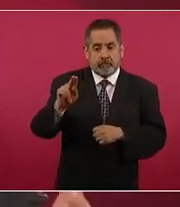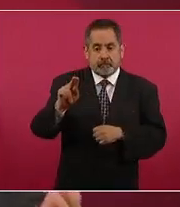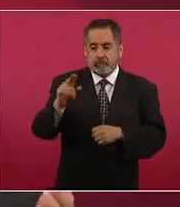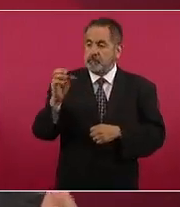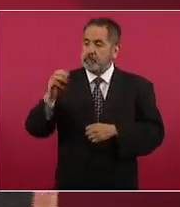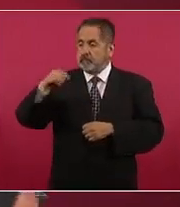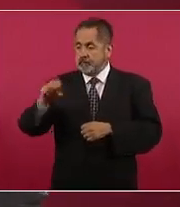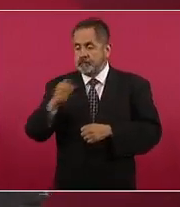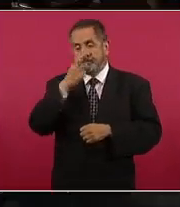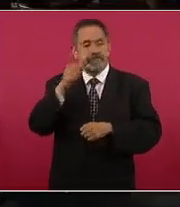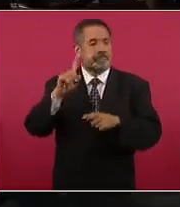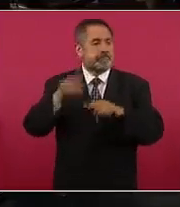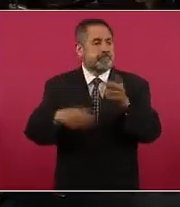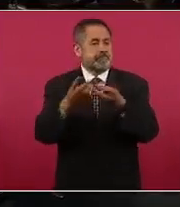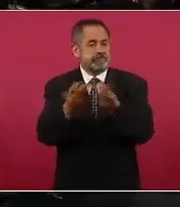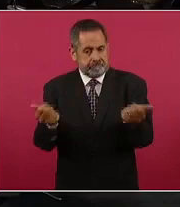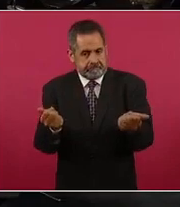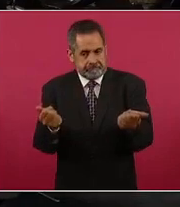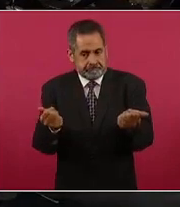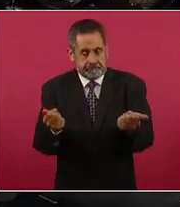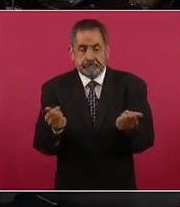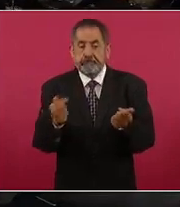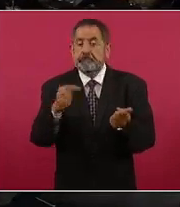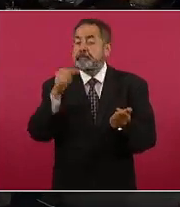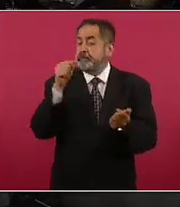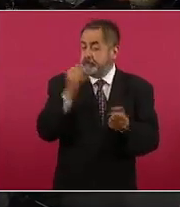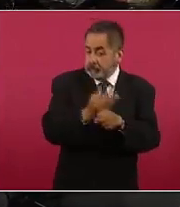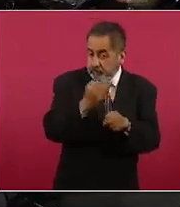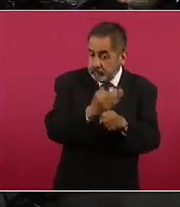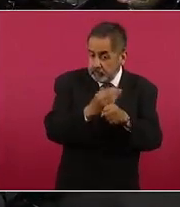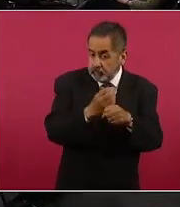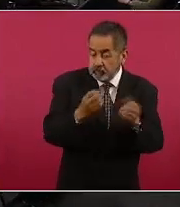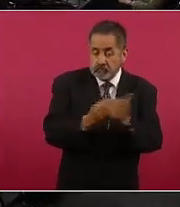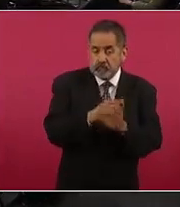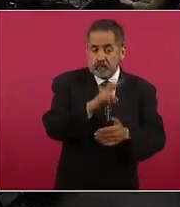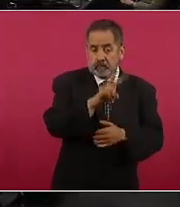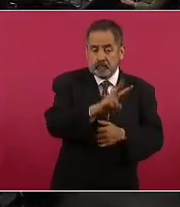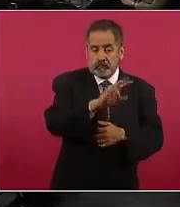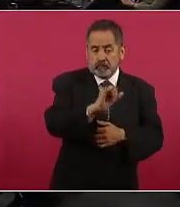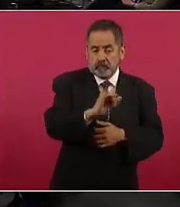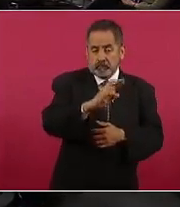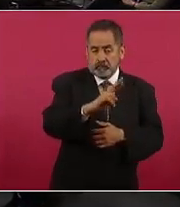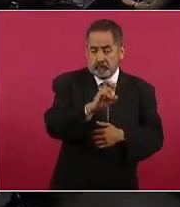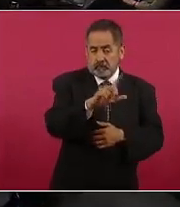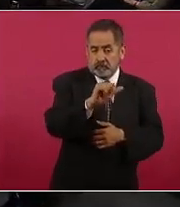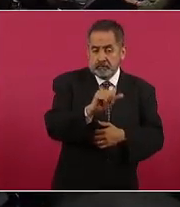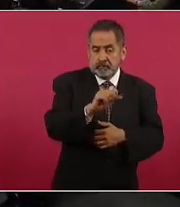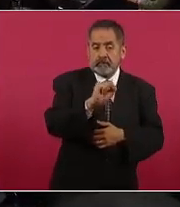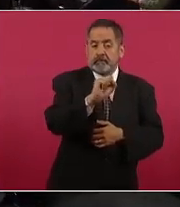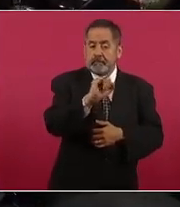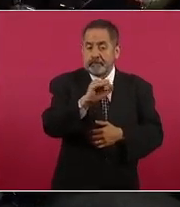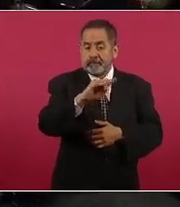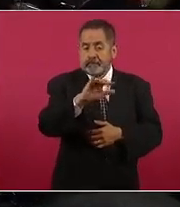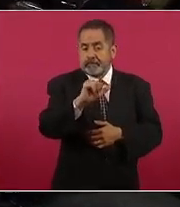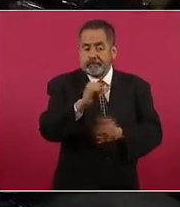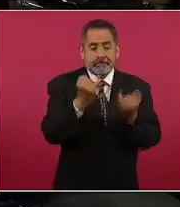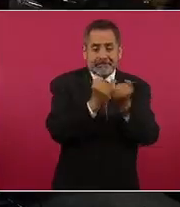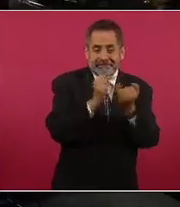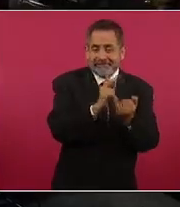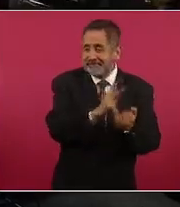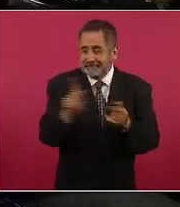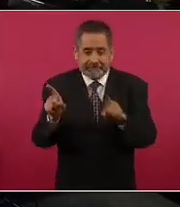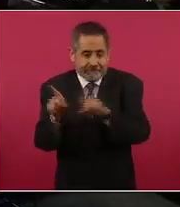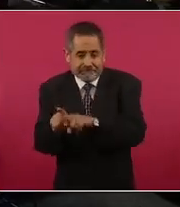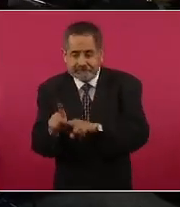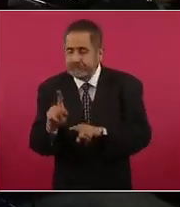La viruela símica no es esa enfermedad que causó mucho daño en los seres humanos, es un virus que es pariente,